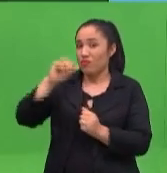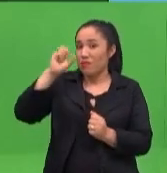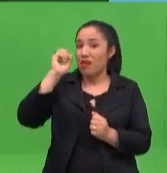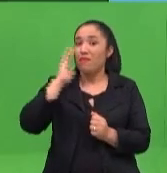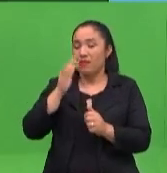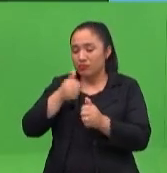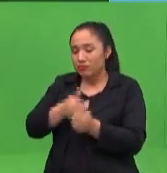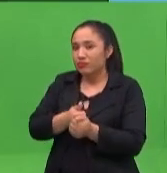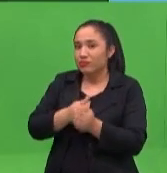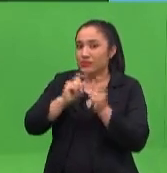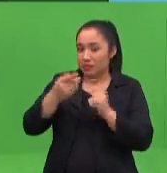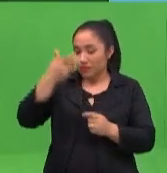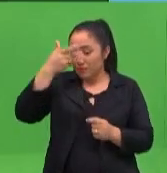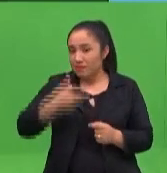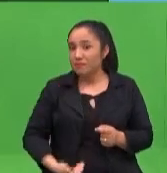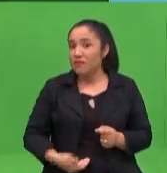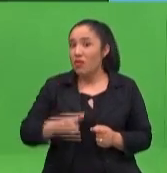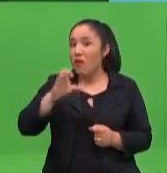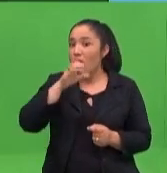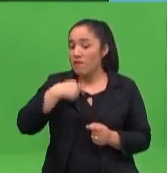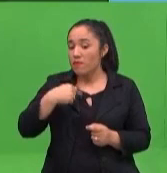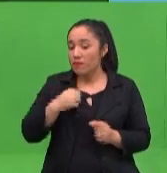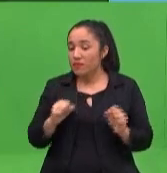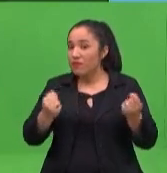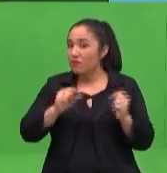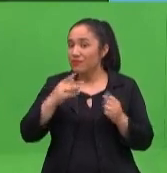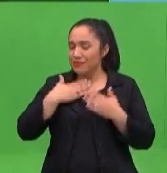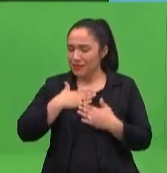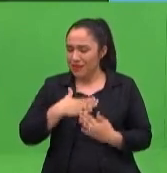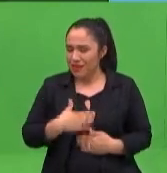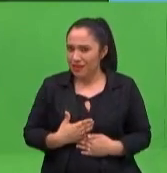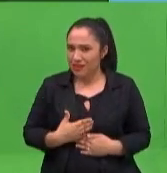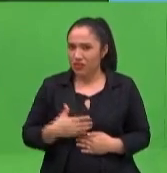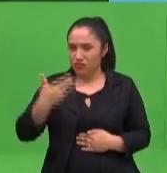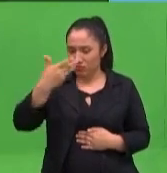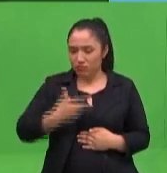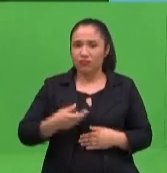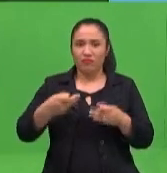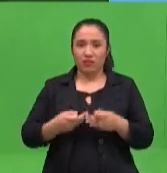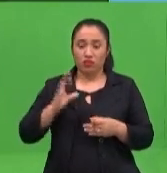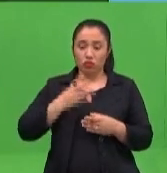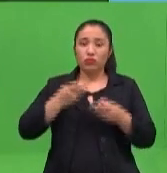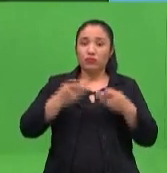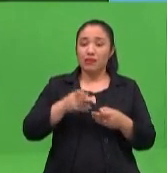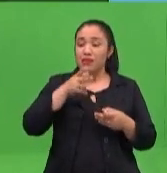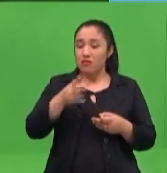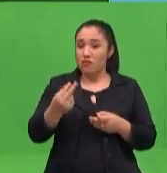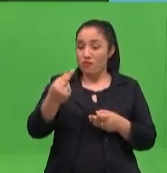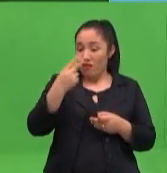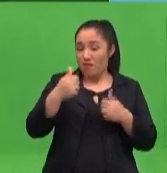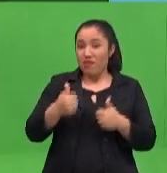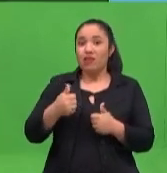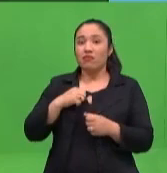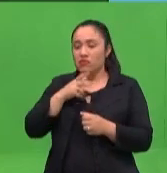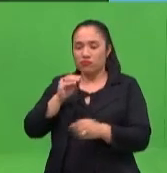Dependiendo de nuestra actitud. O sea, nosotros somos los adultos que tenemos que guiar a nuestros hijos. O no podemos